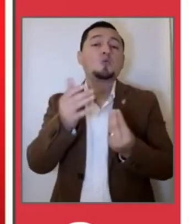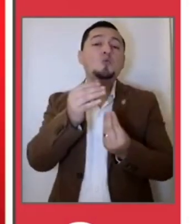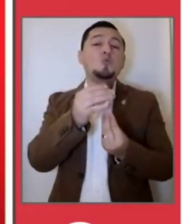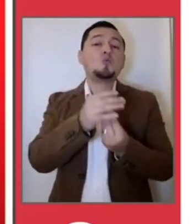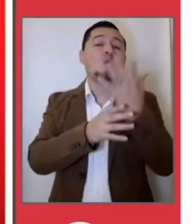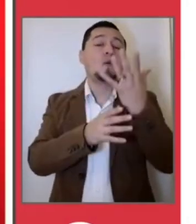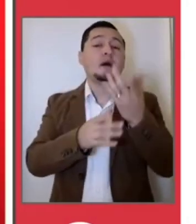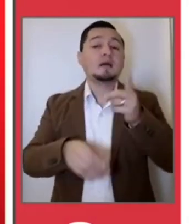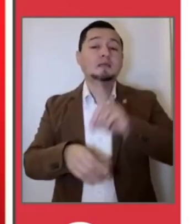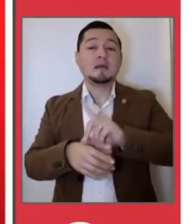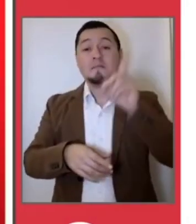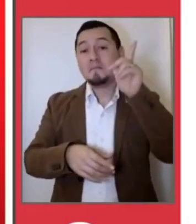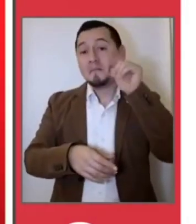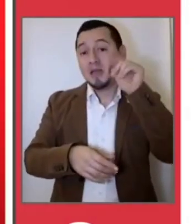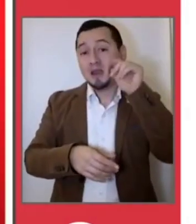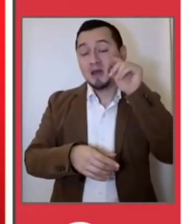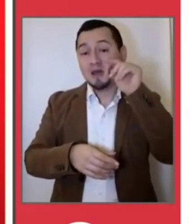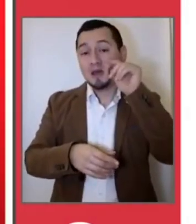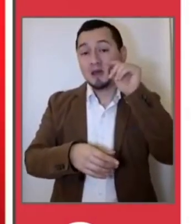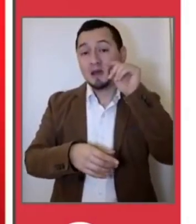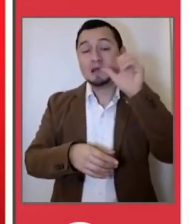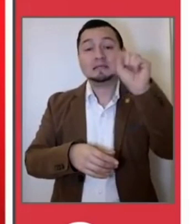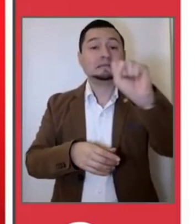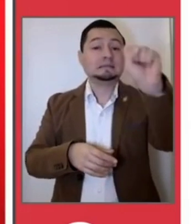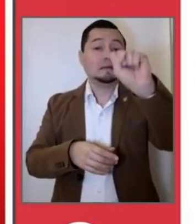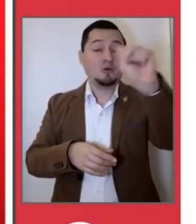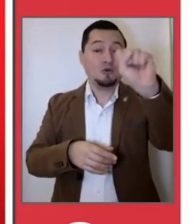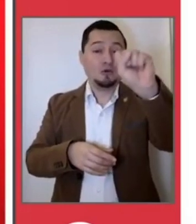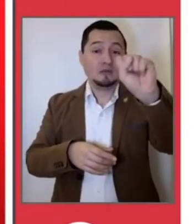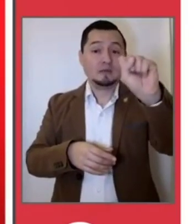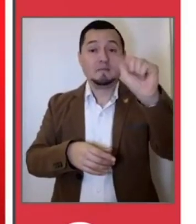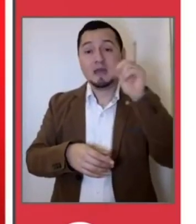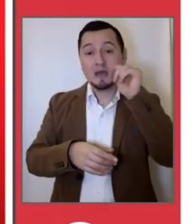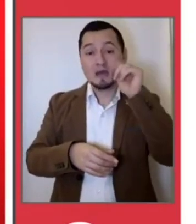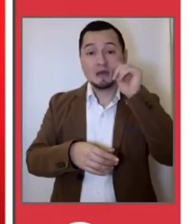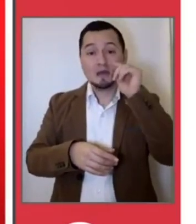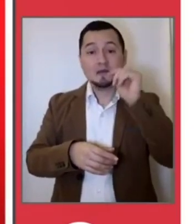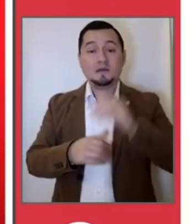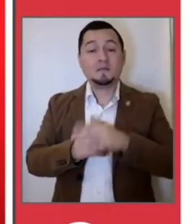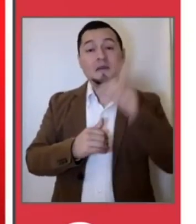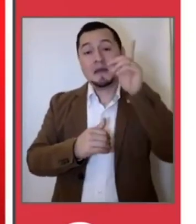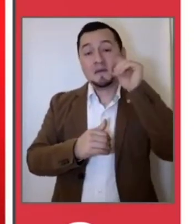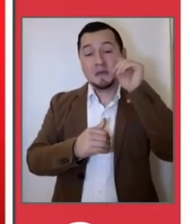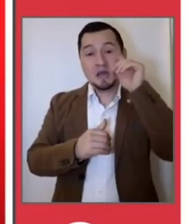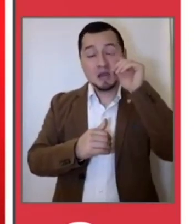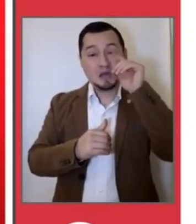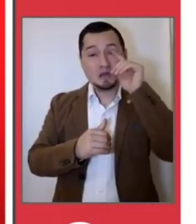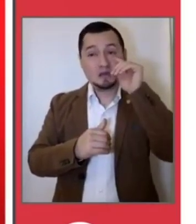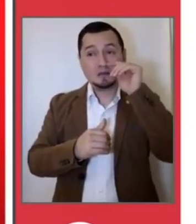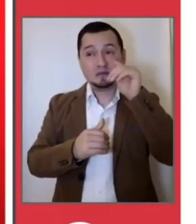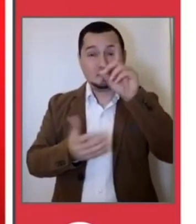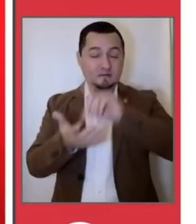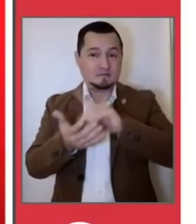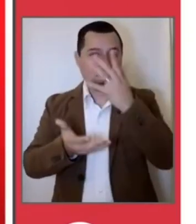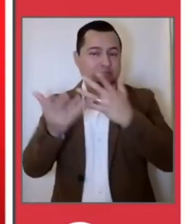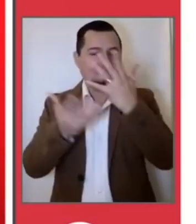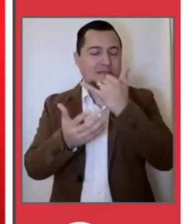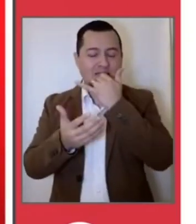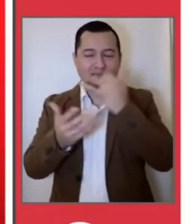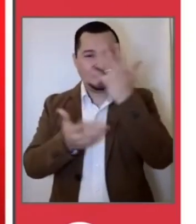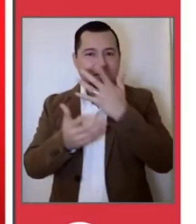aplicarán a partir de mañana, perdón, del sábado 16, así es mañana, perdón, ya no sé,